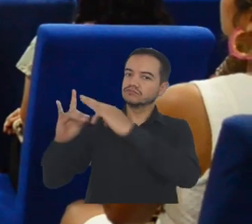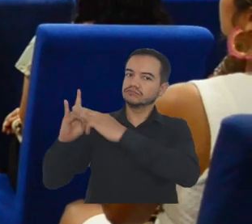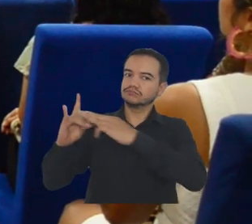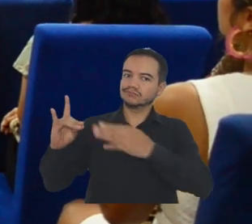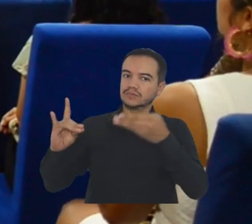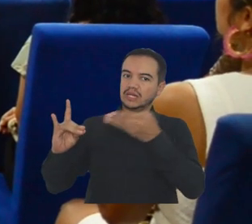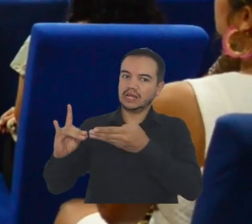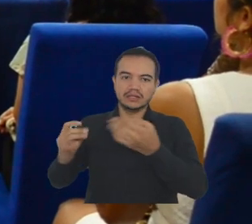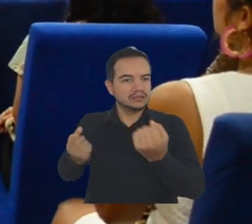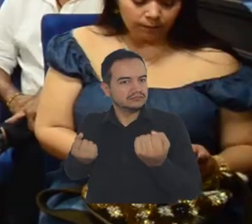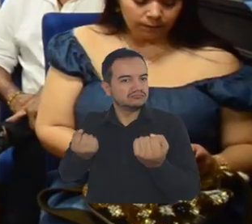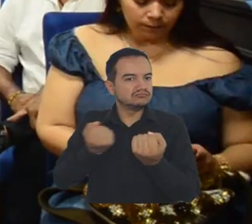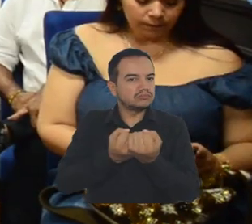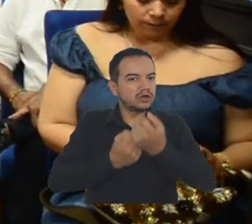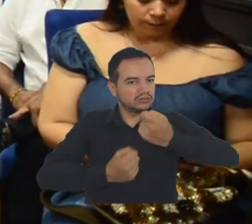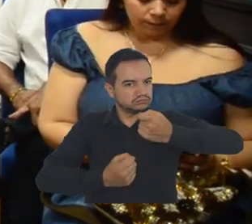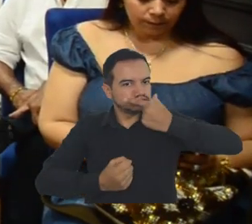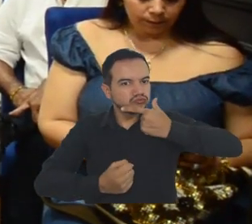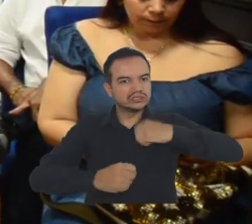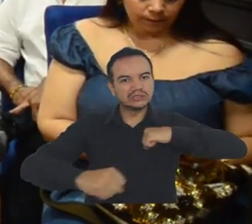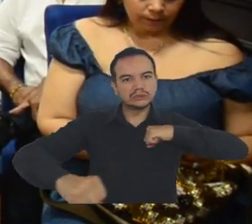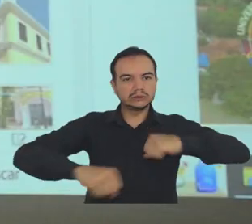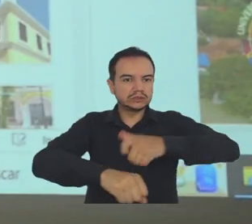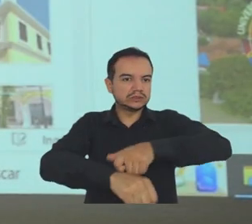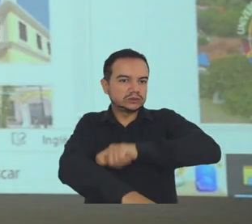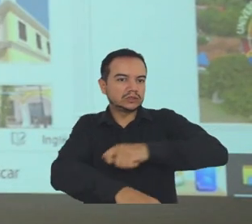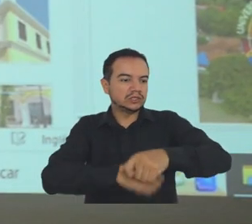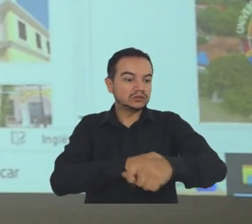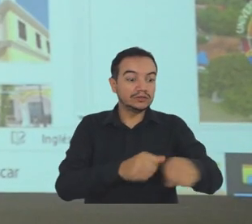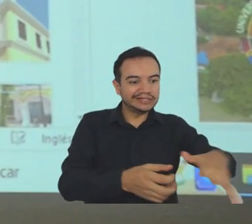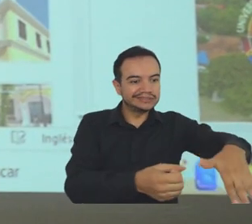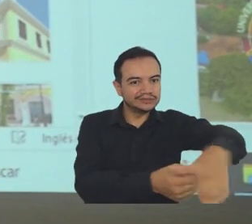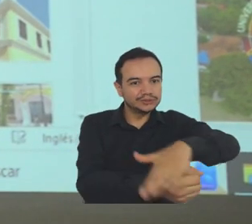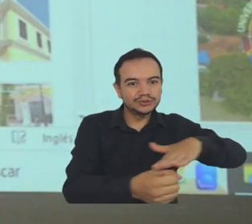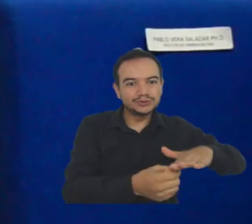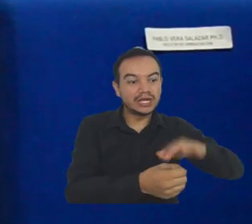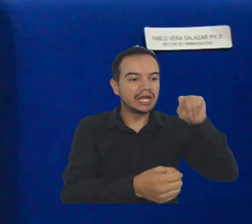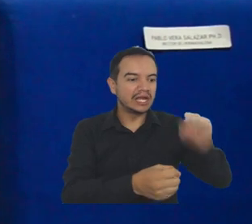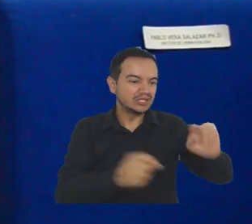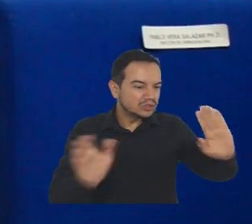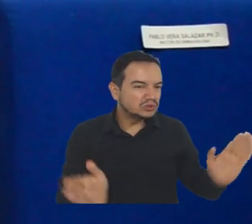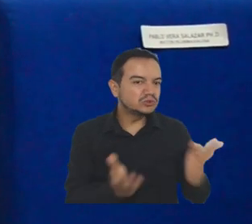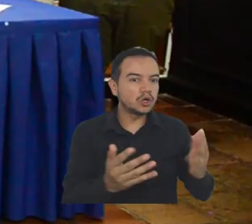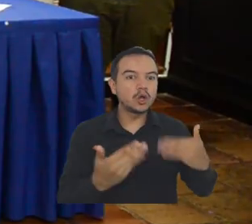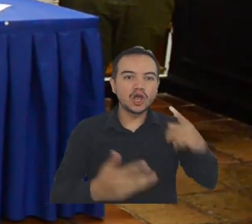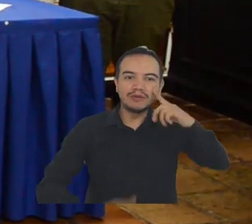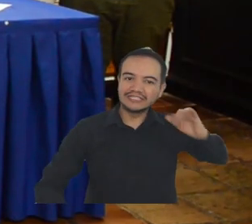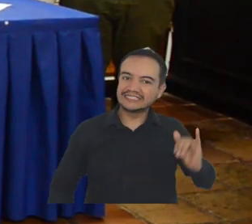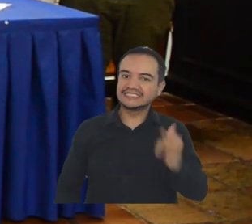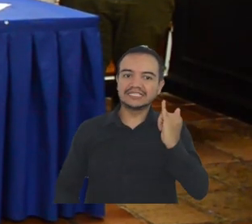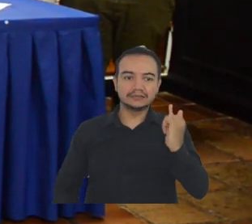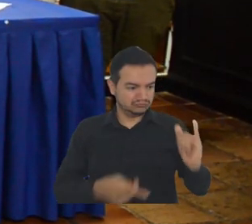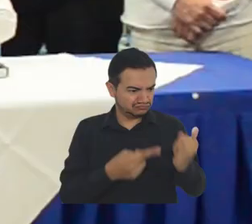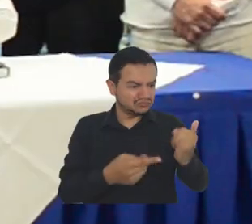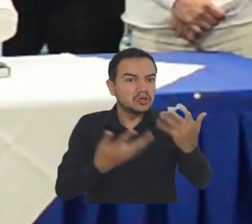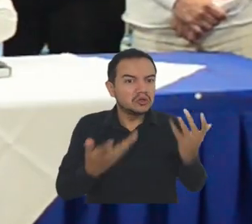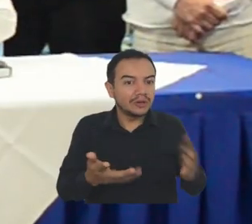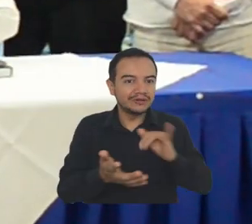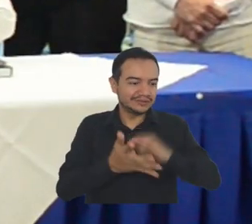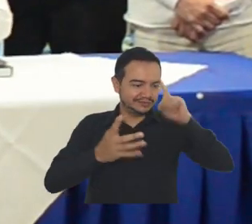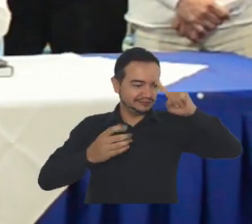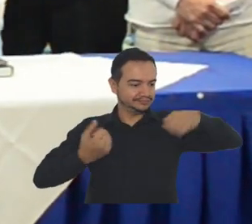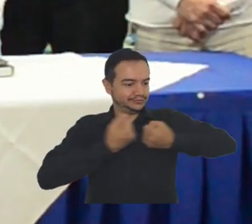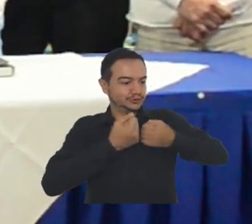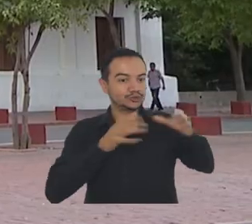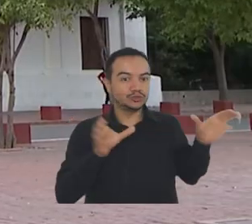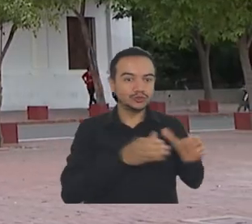Una vez más, Universidad del Magdalena le dice sí a la transformación del territorio, esta vez gracias a la firma de un convenio con la